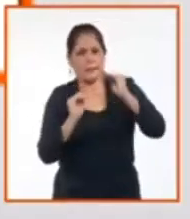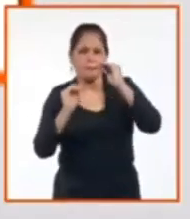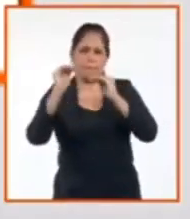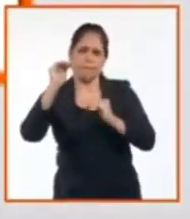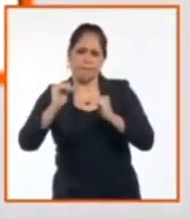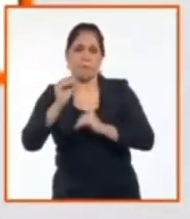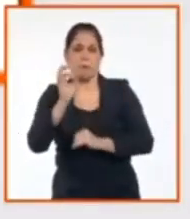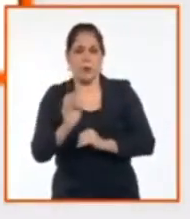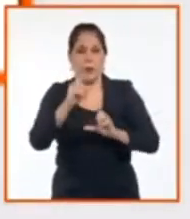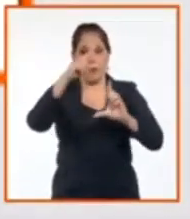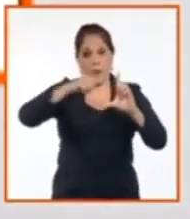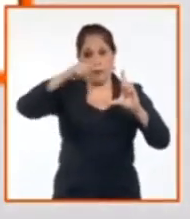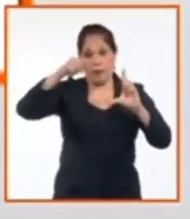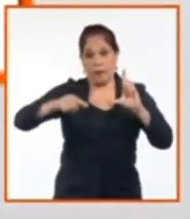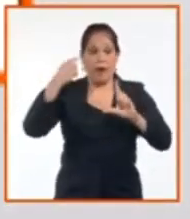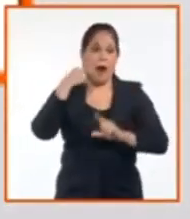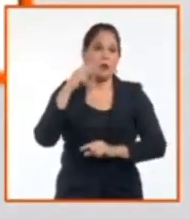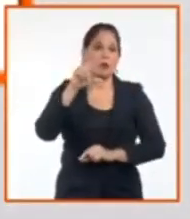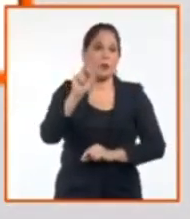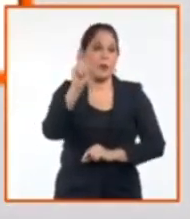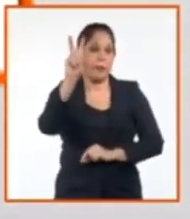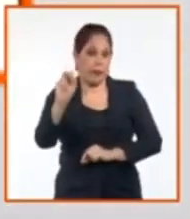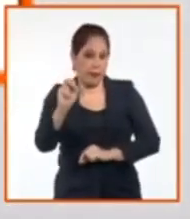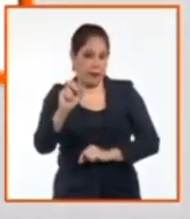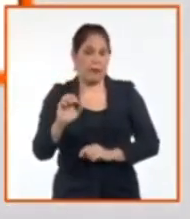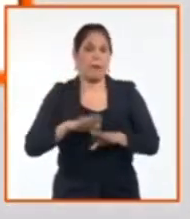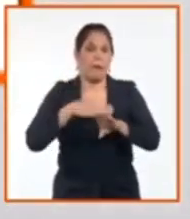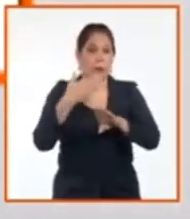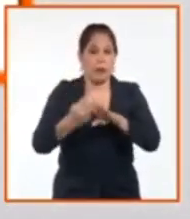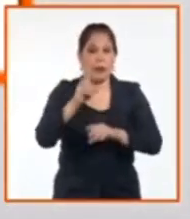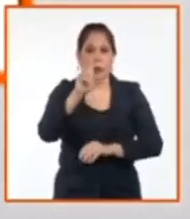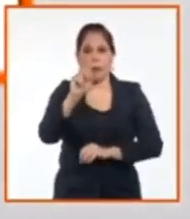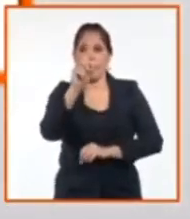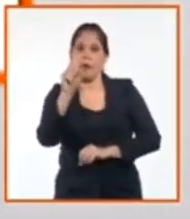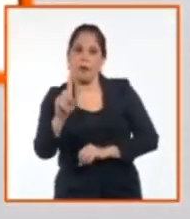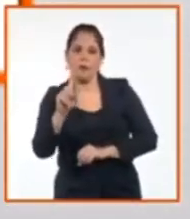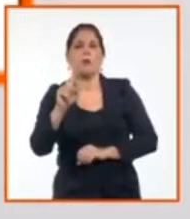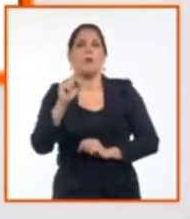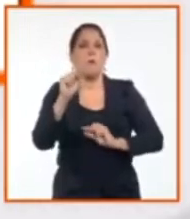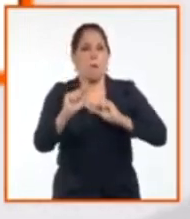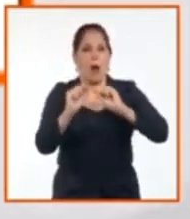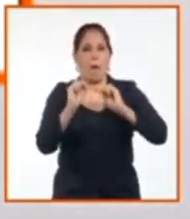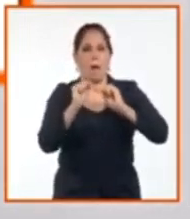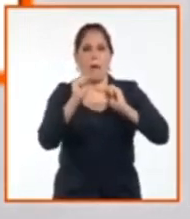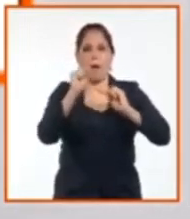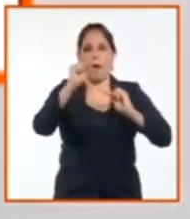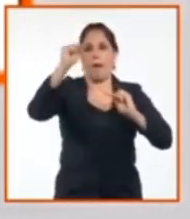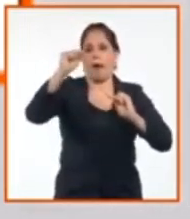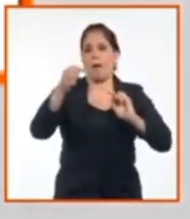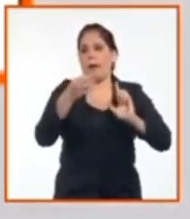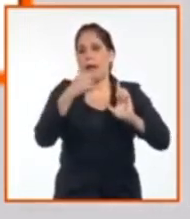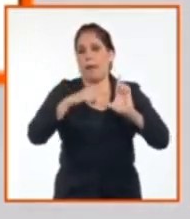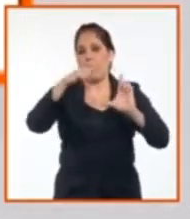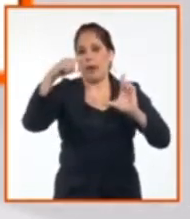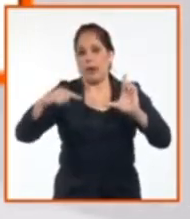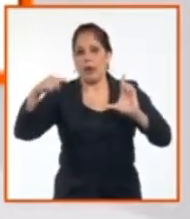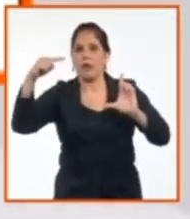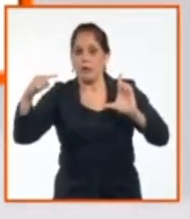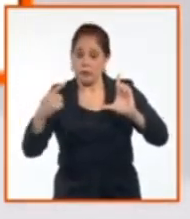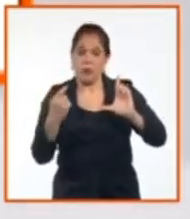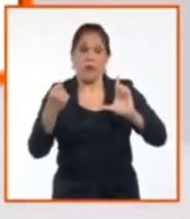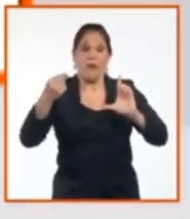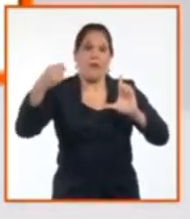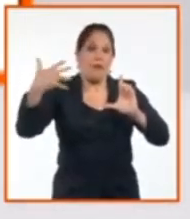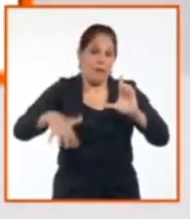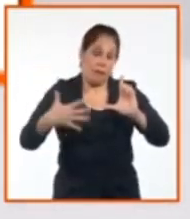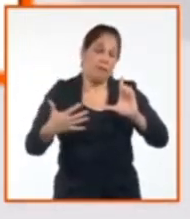En el 2020, año de la pandemia, y después en el 2021, o que la tendencia a incrementarse los medicamentos que están en falta. O sea, ese gráfico representa